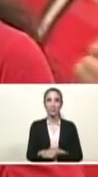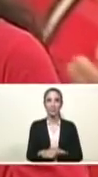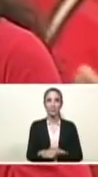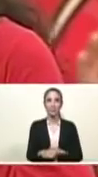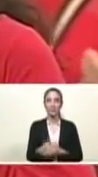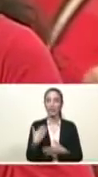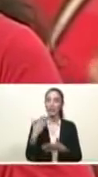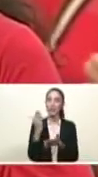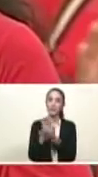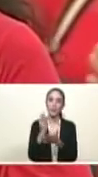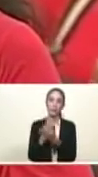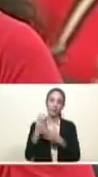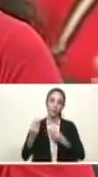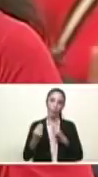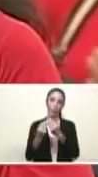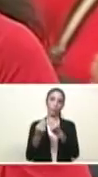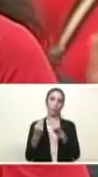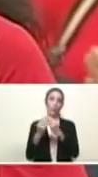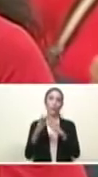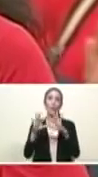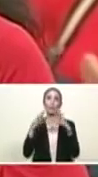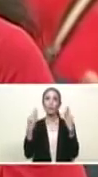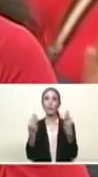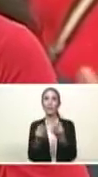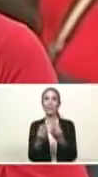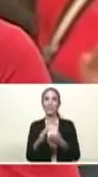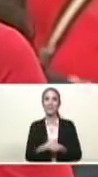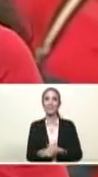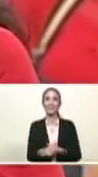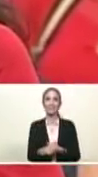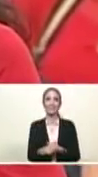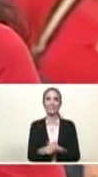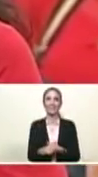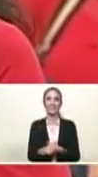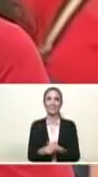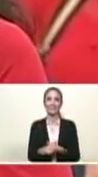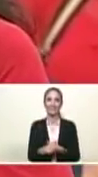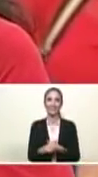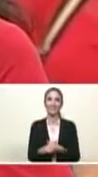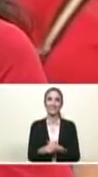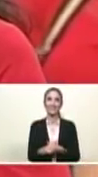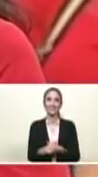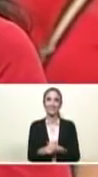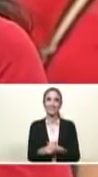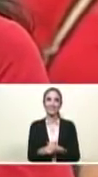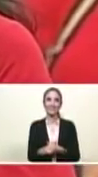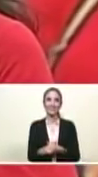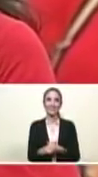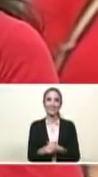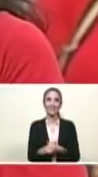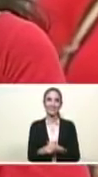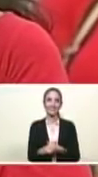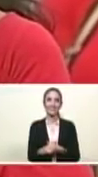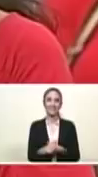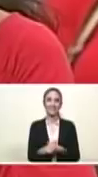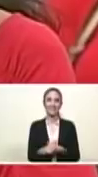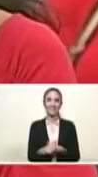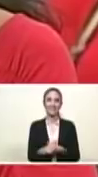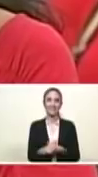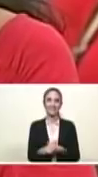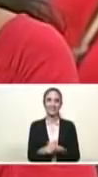La oración por la felicidad de la patria. Un momento, presidente. Y las bendiciones, nunca están de más,